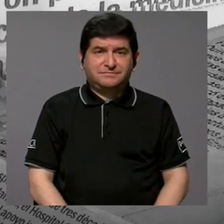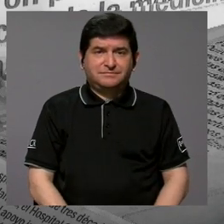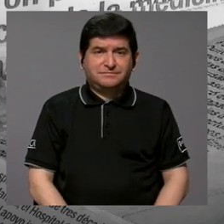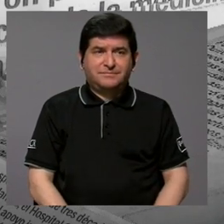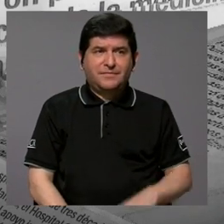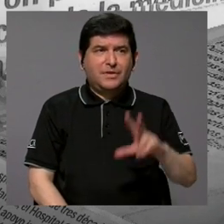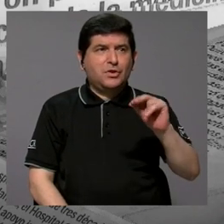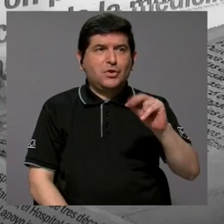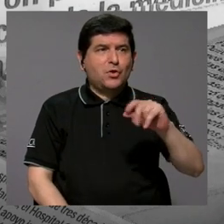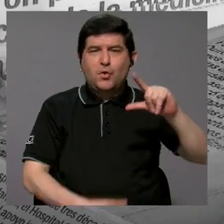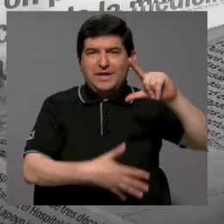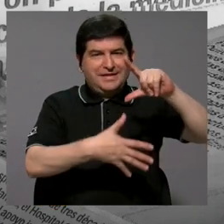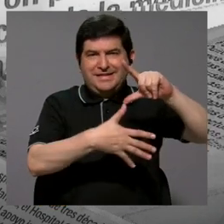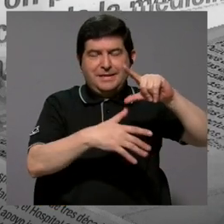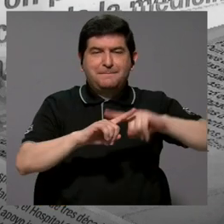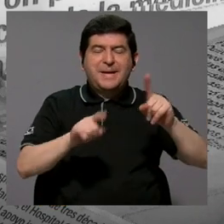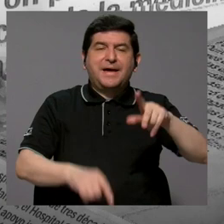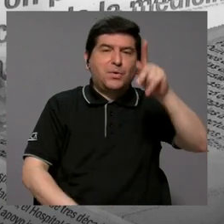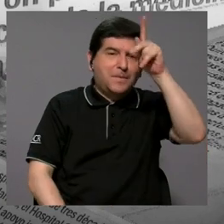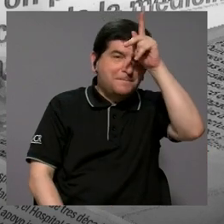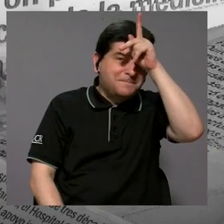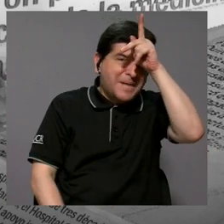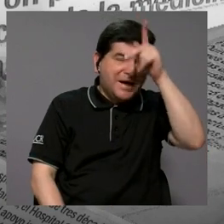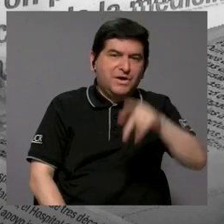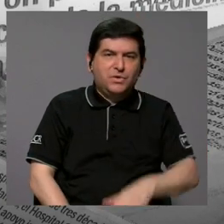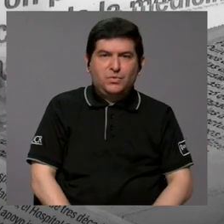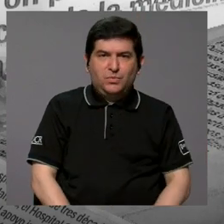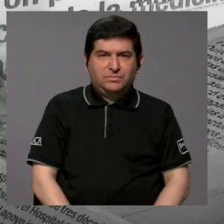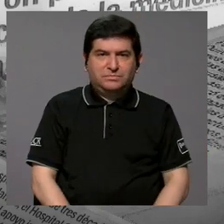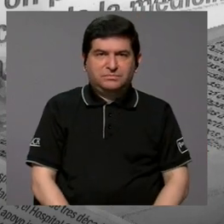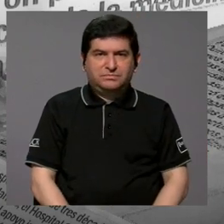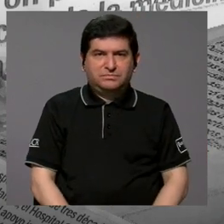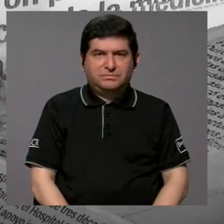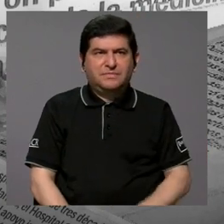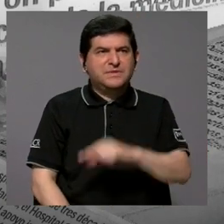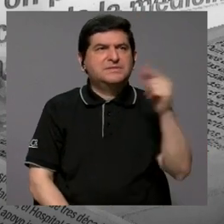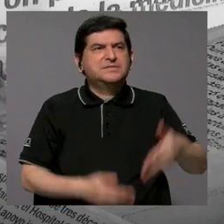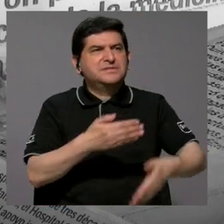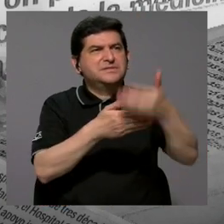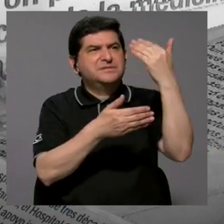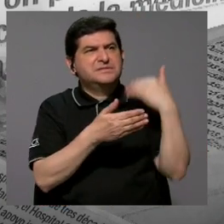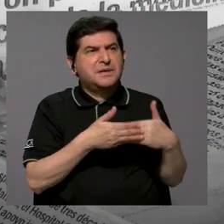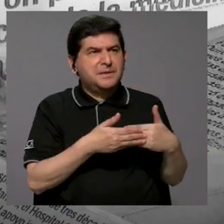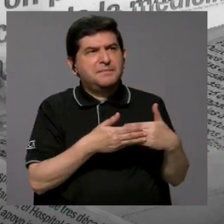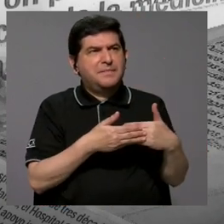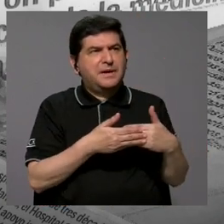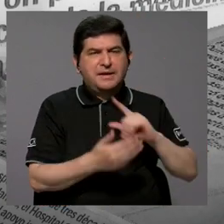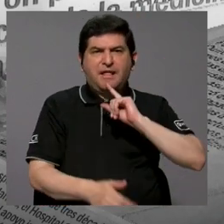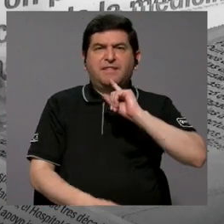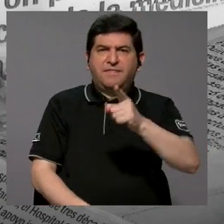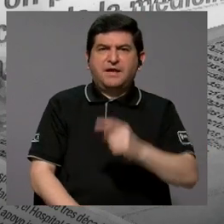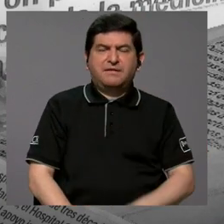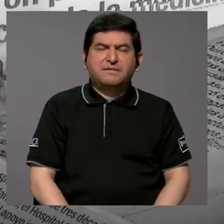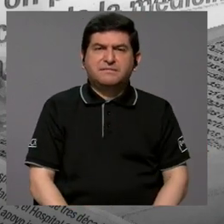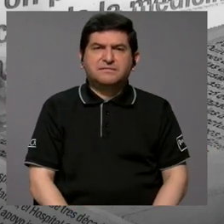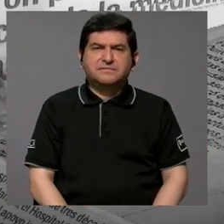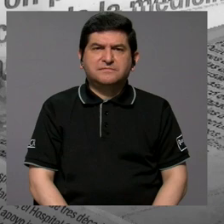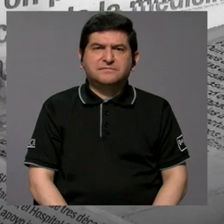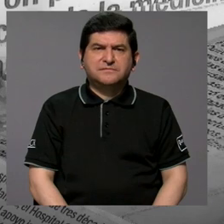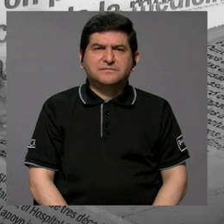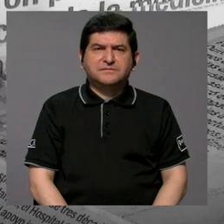Perú, no es latino en sí, pero Perú, el día, hace la semana pasada, pronunció también